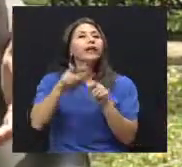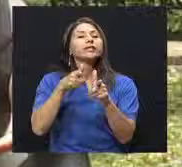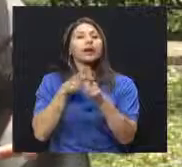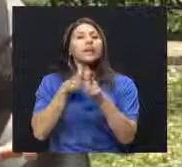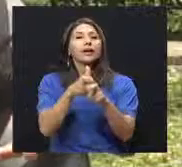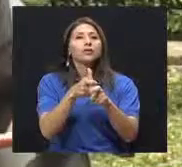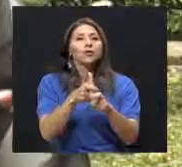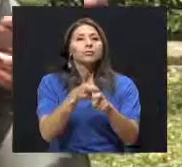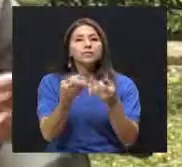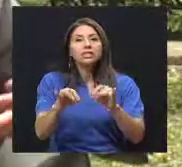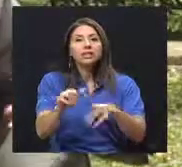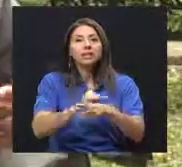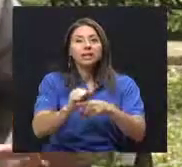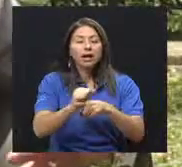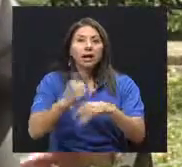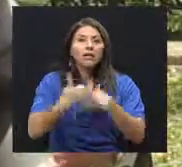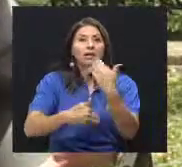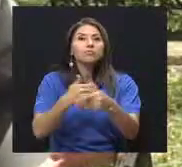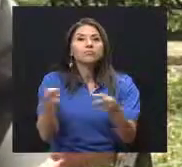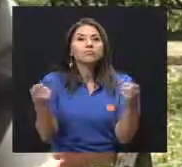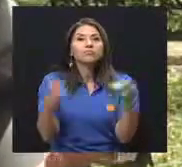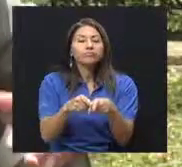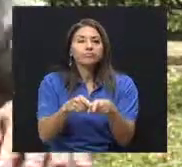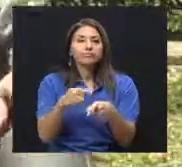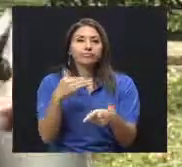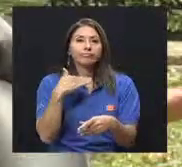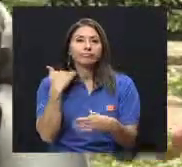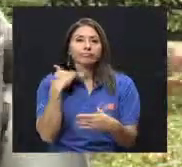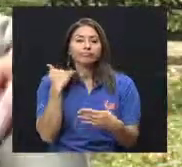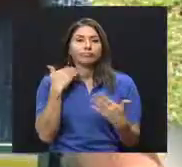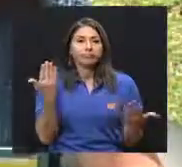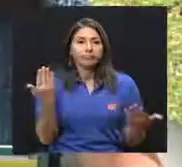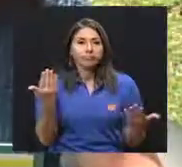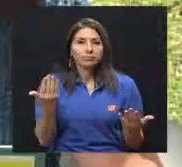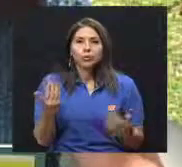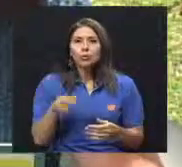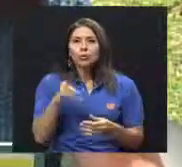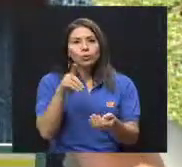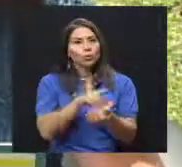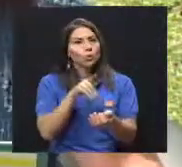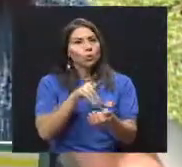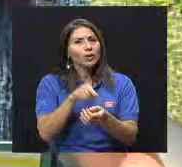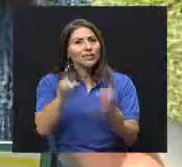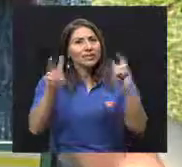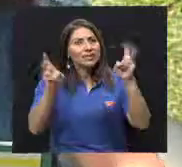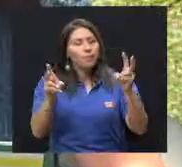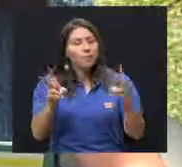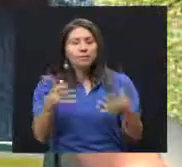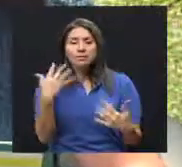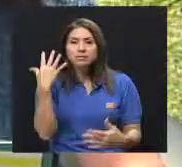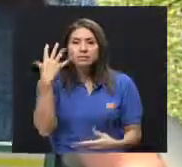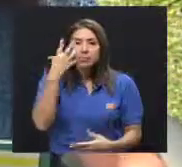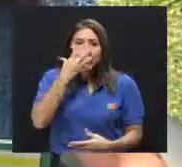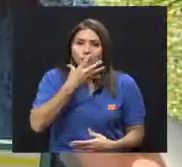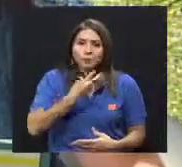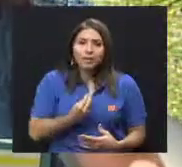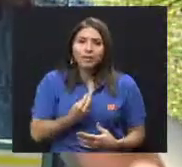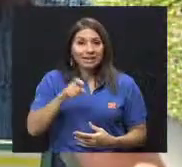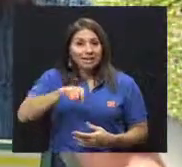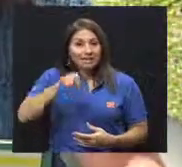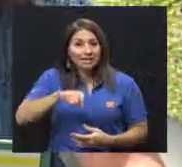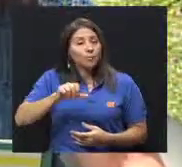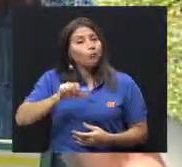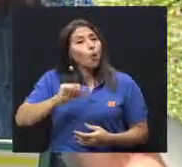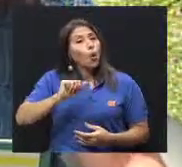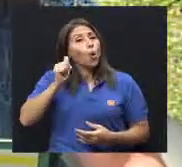sabana sin estar practicado, porque tenemos las complicaciones ortopédicas. Doctor, este tema es sumamente apasionante, amerita definitivamente que para